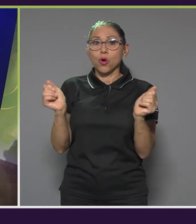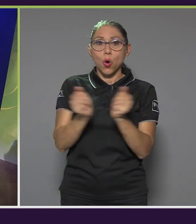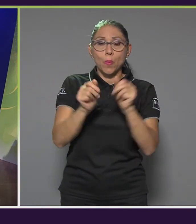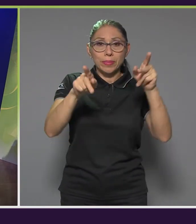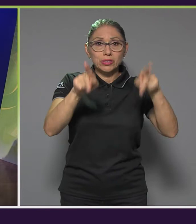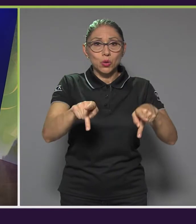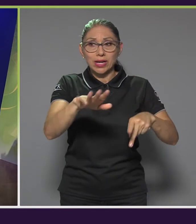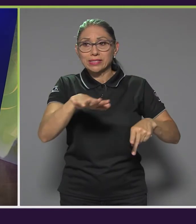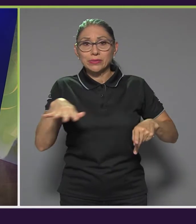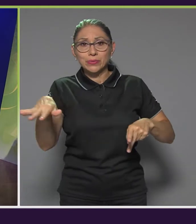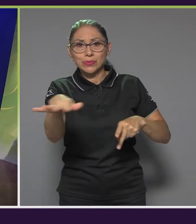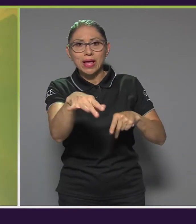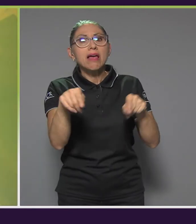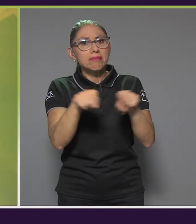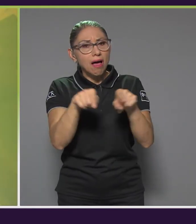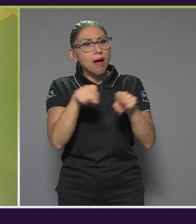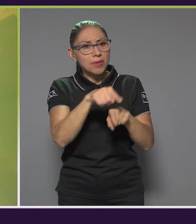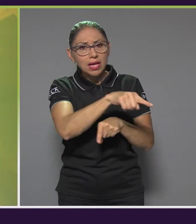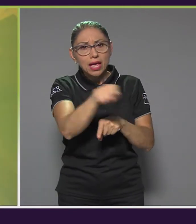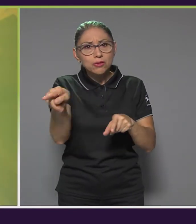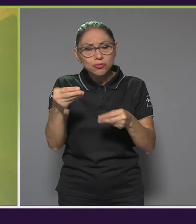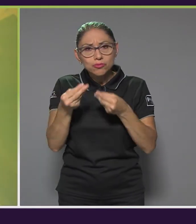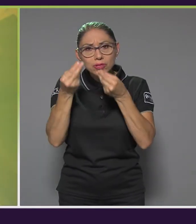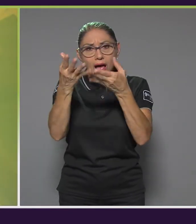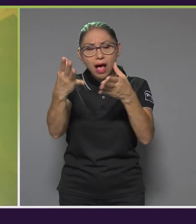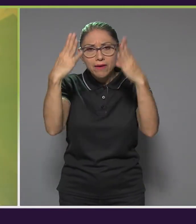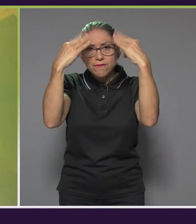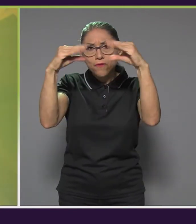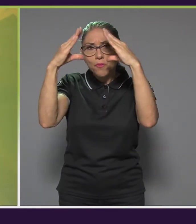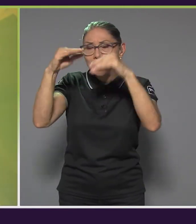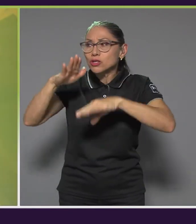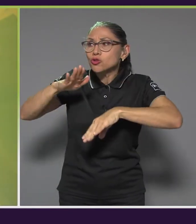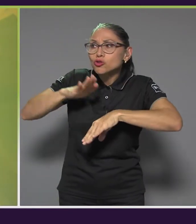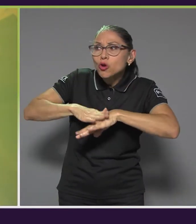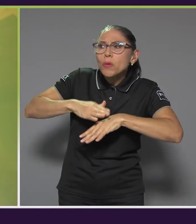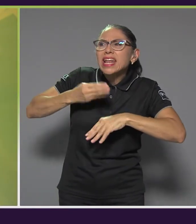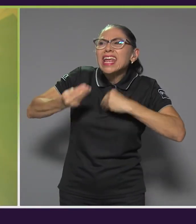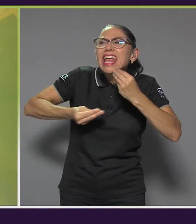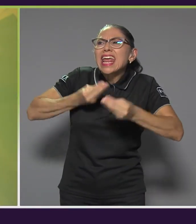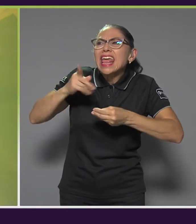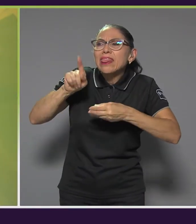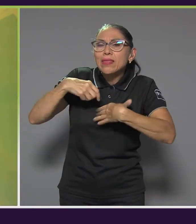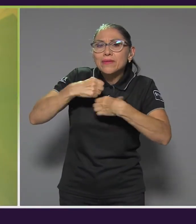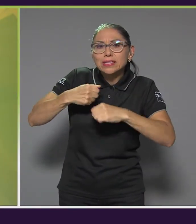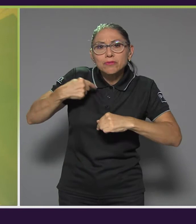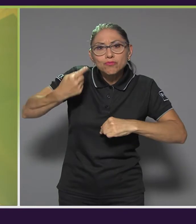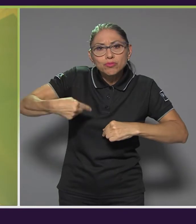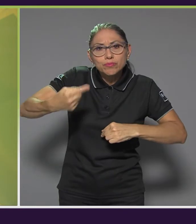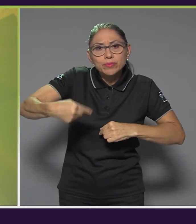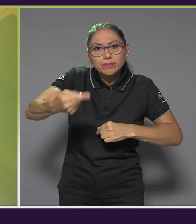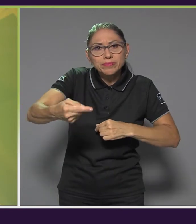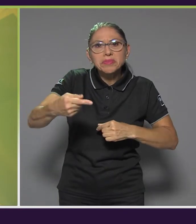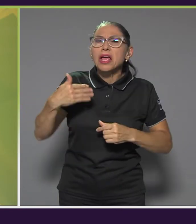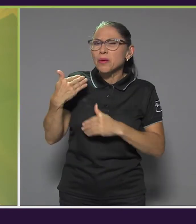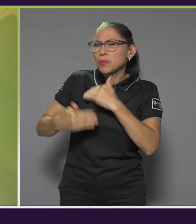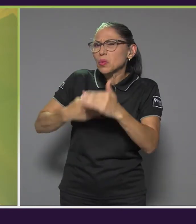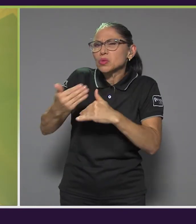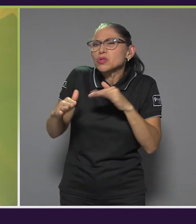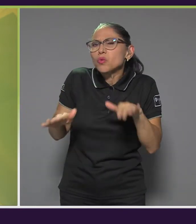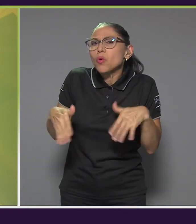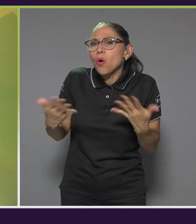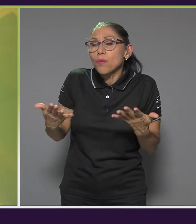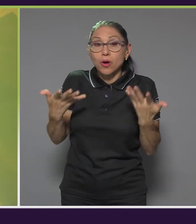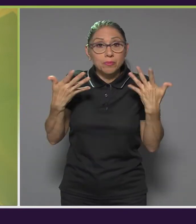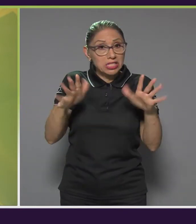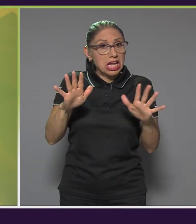fuente también de información y de realimentación sobre los ajustes que hay que ir dando en el camino. ¿Cómo ha sido también ese proceso? Porque ya hay